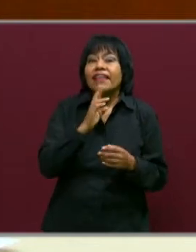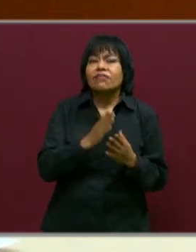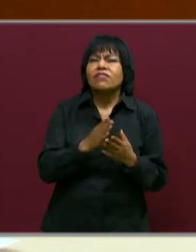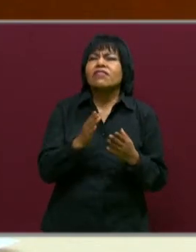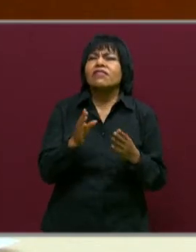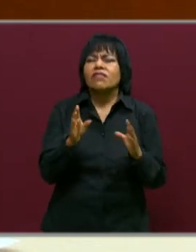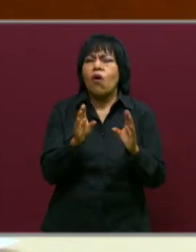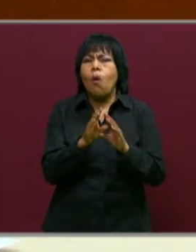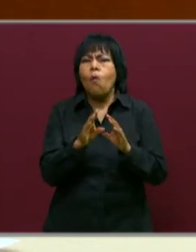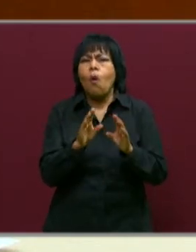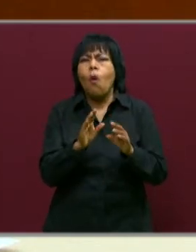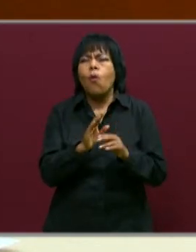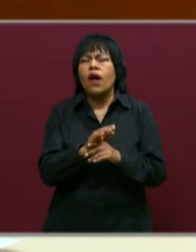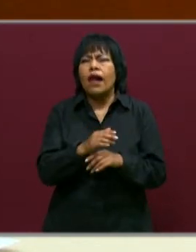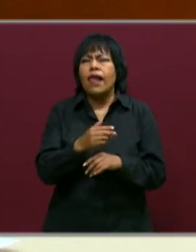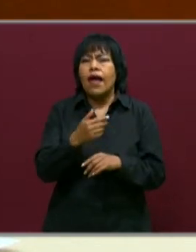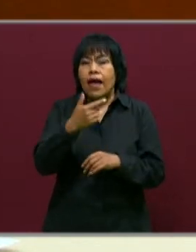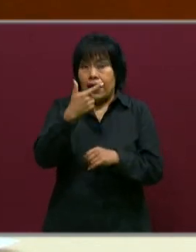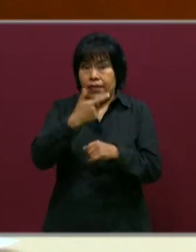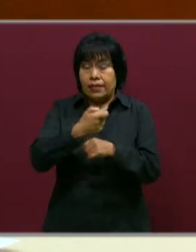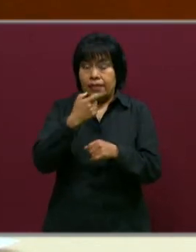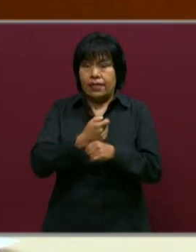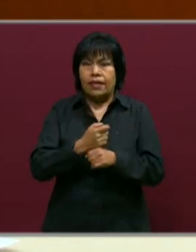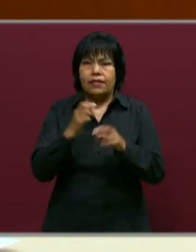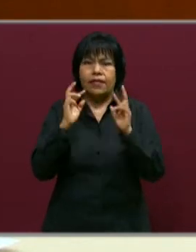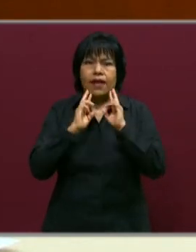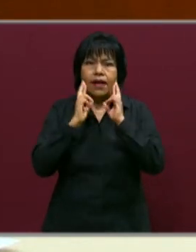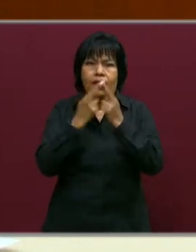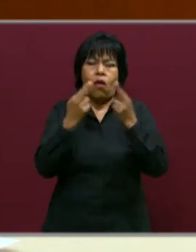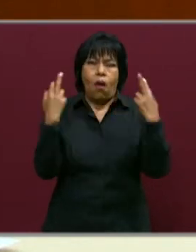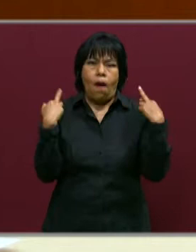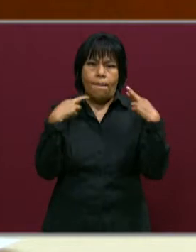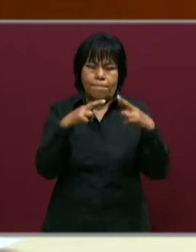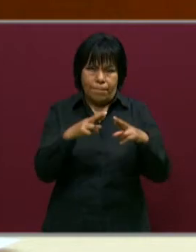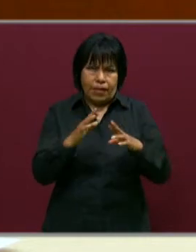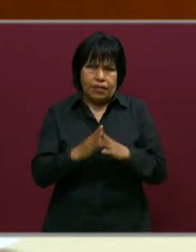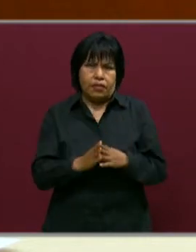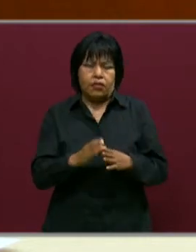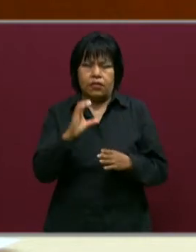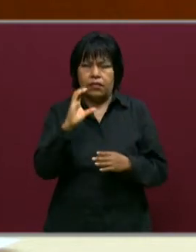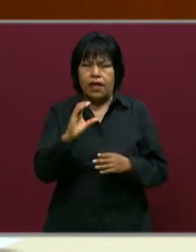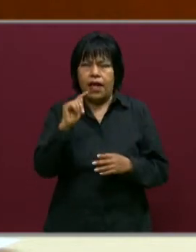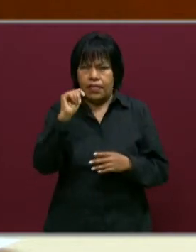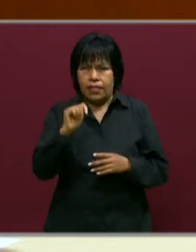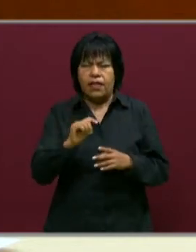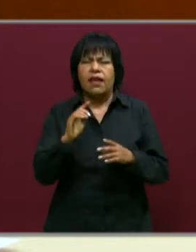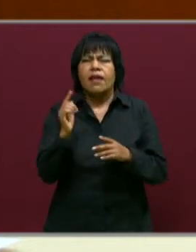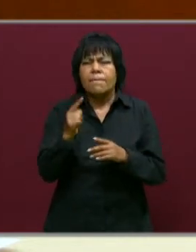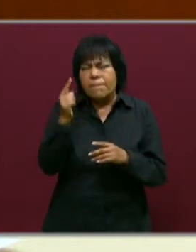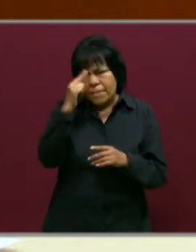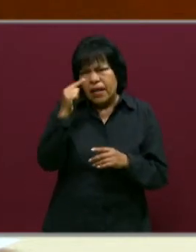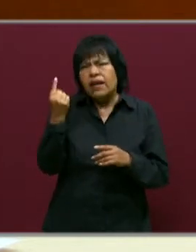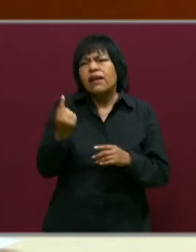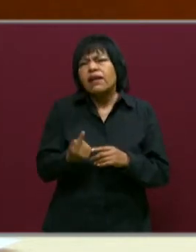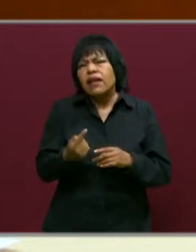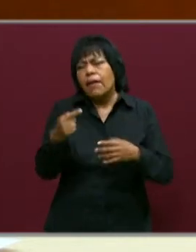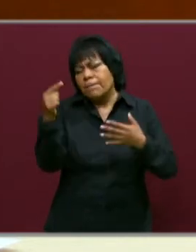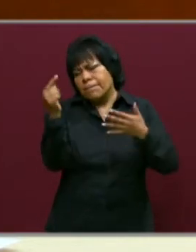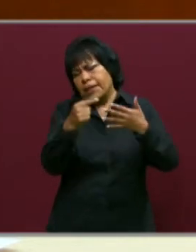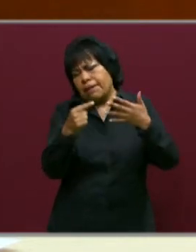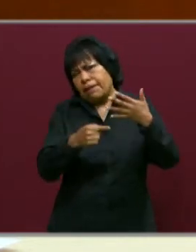este séptimo consejo técnico escolar, que fue muy importante para establecer muchas